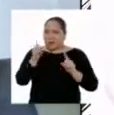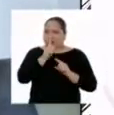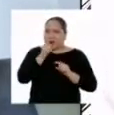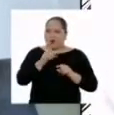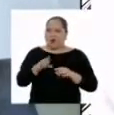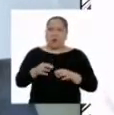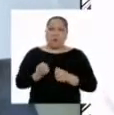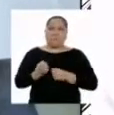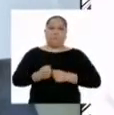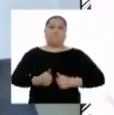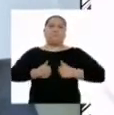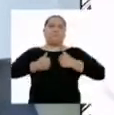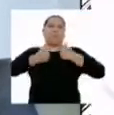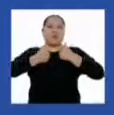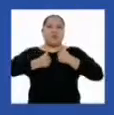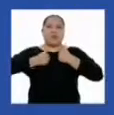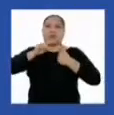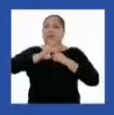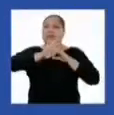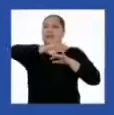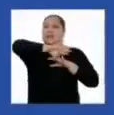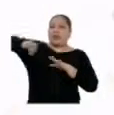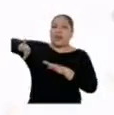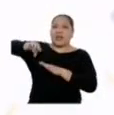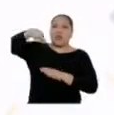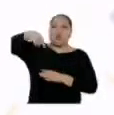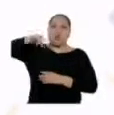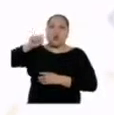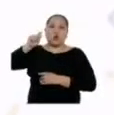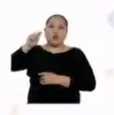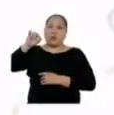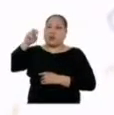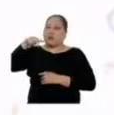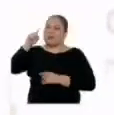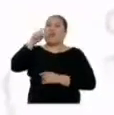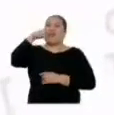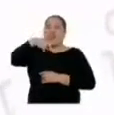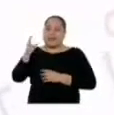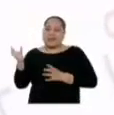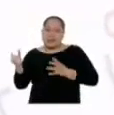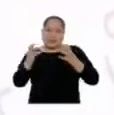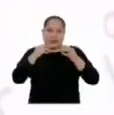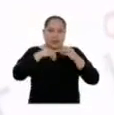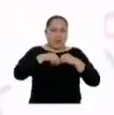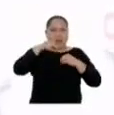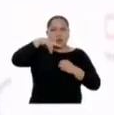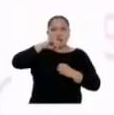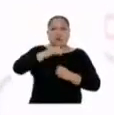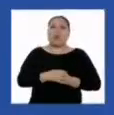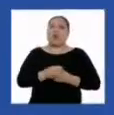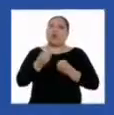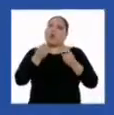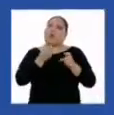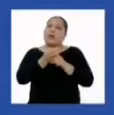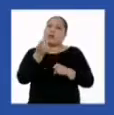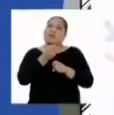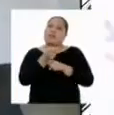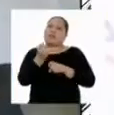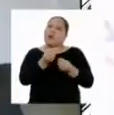nutrientes minerales esenciales para su vida. ¿Cómo afecta a las plantas el exceso de dióxido de carbono?